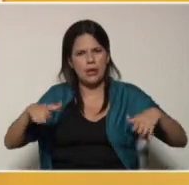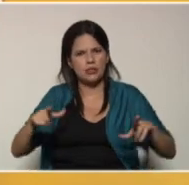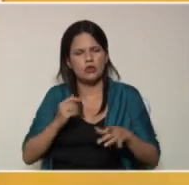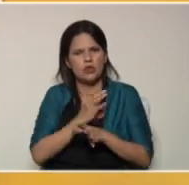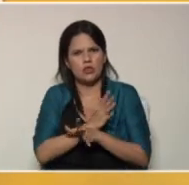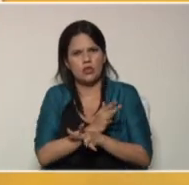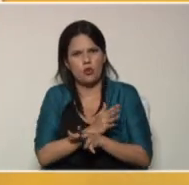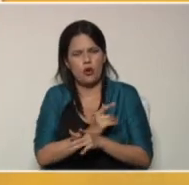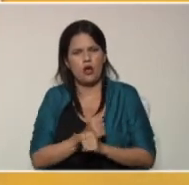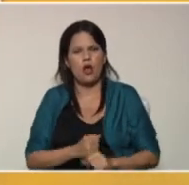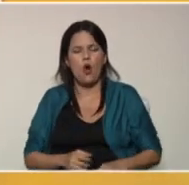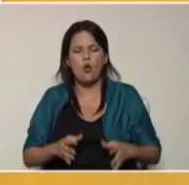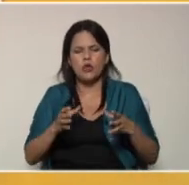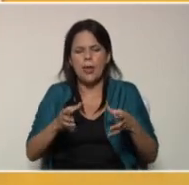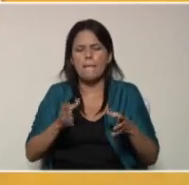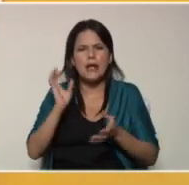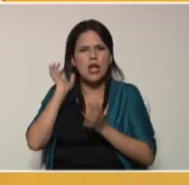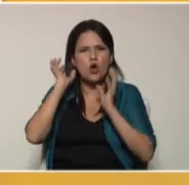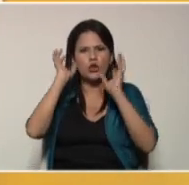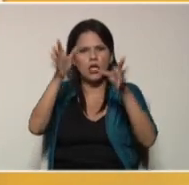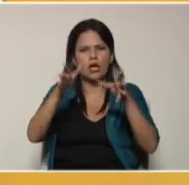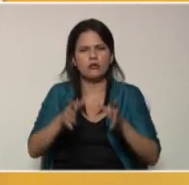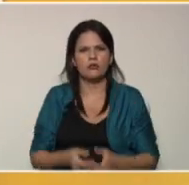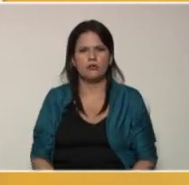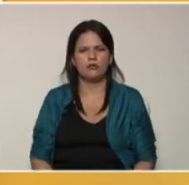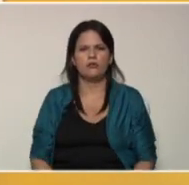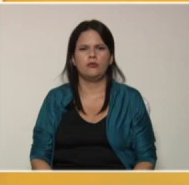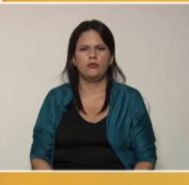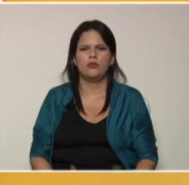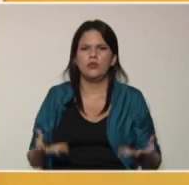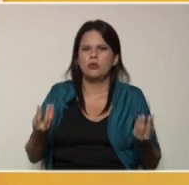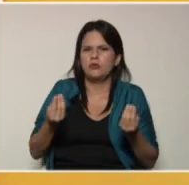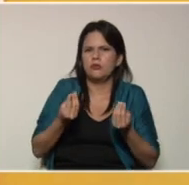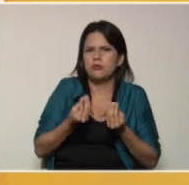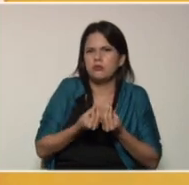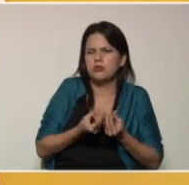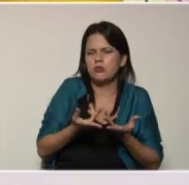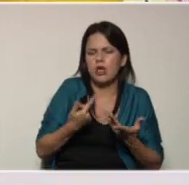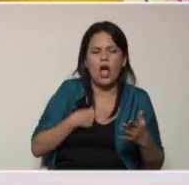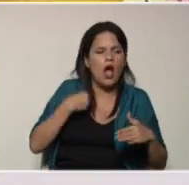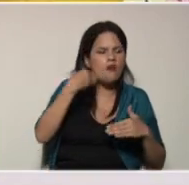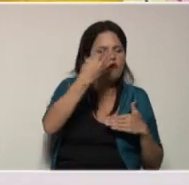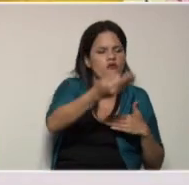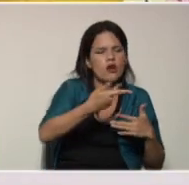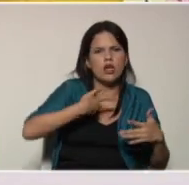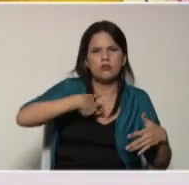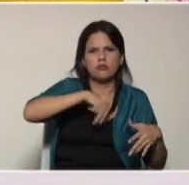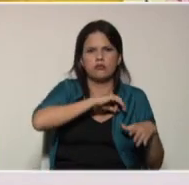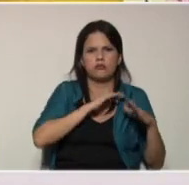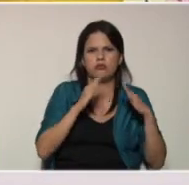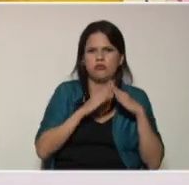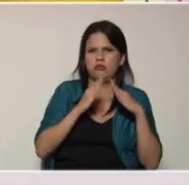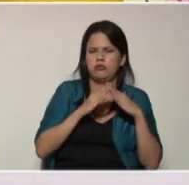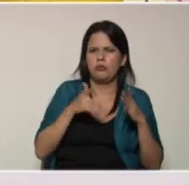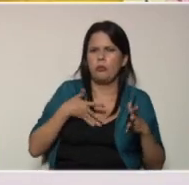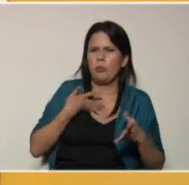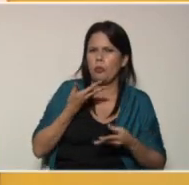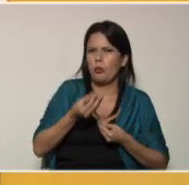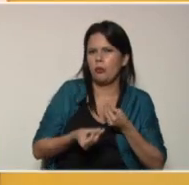ofrecerle un balón de fútbol, una pelota y en compañía a las afueras de nuestras casas podemos hacerlo